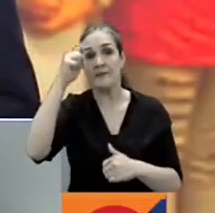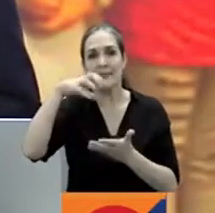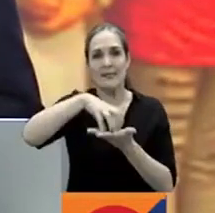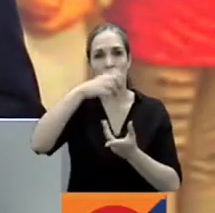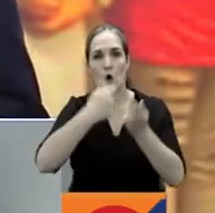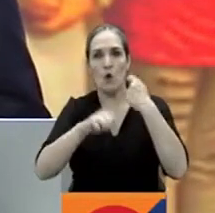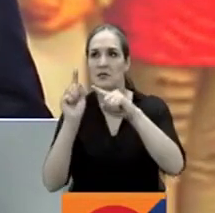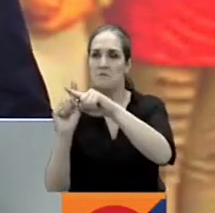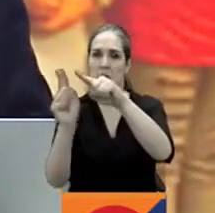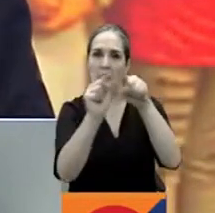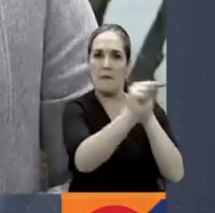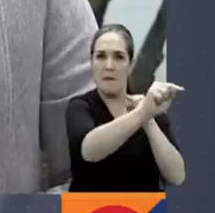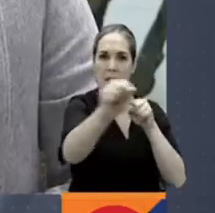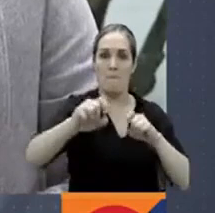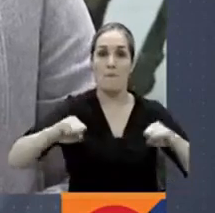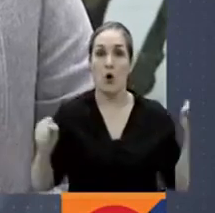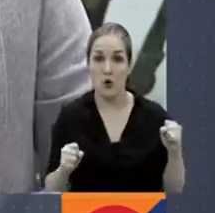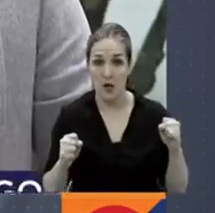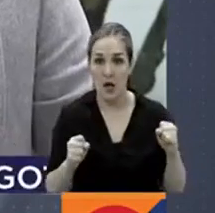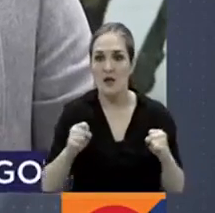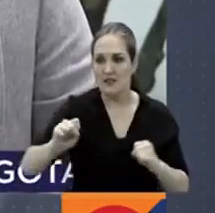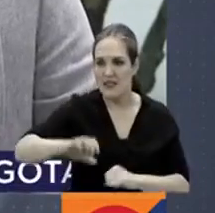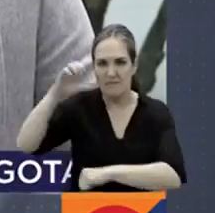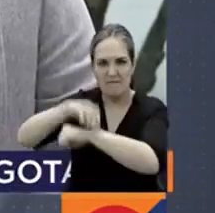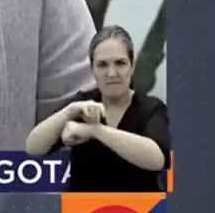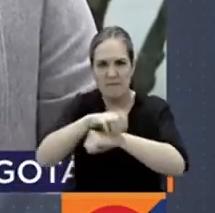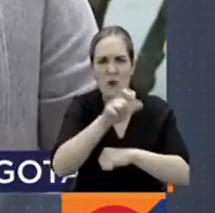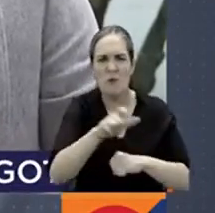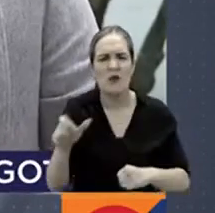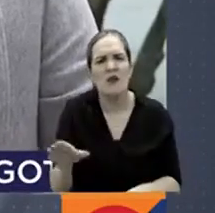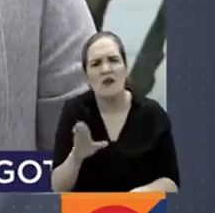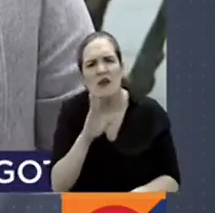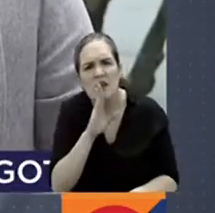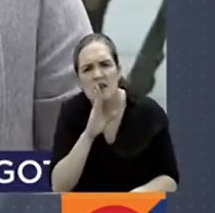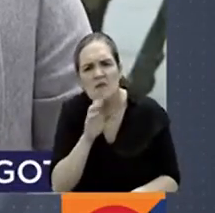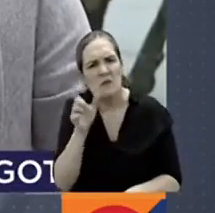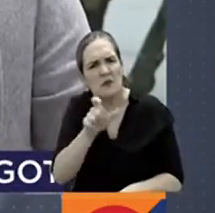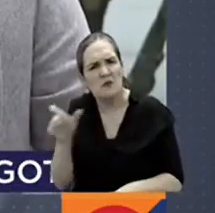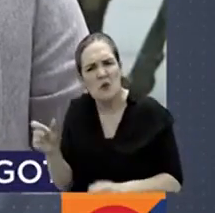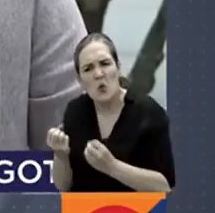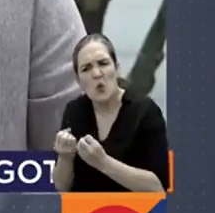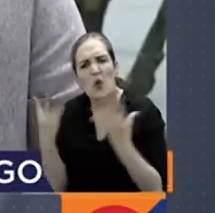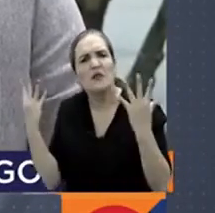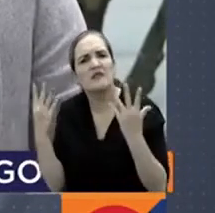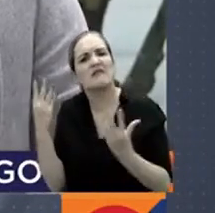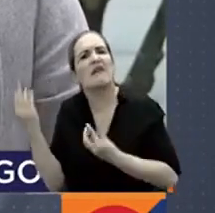en otras ciudades del país. ¿Cuántas personas fueron capturadas y cómo operaban? Edwin Suá, buenas tardes.